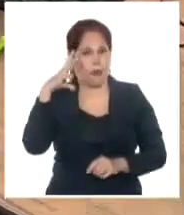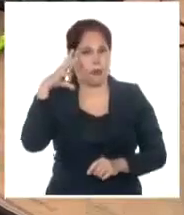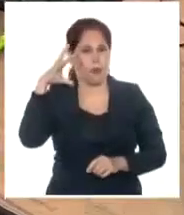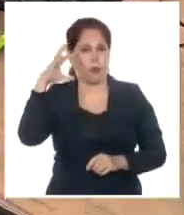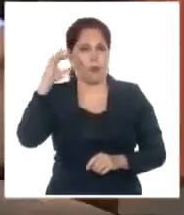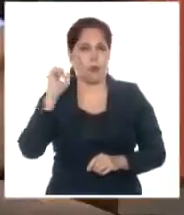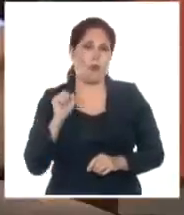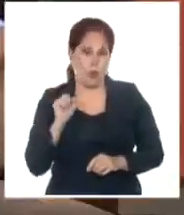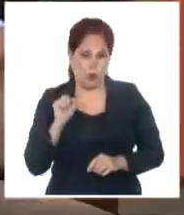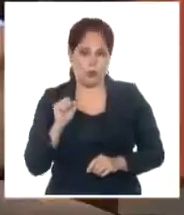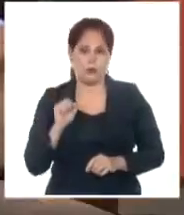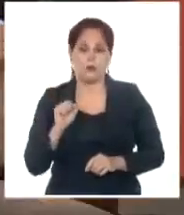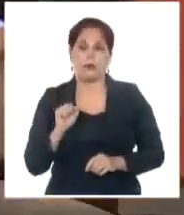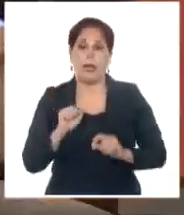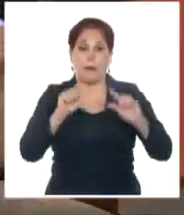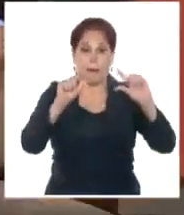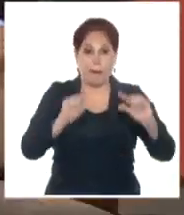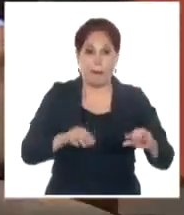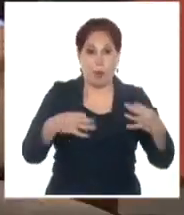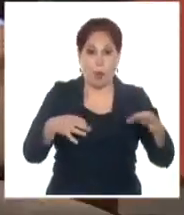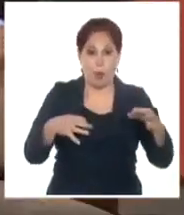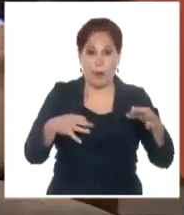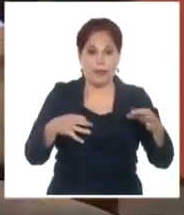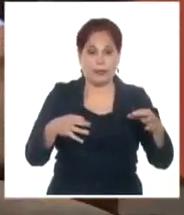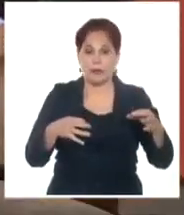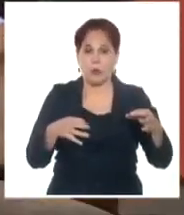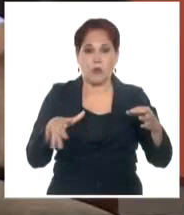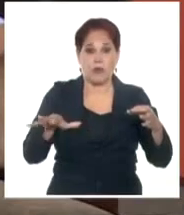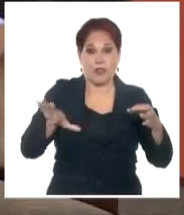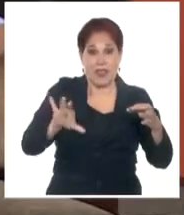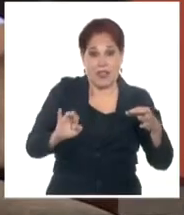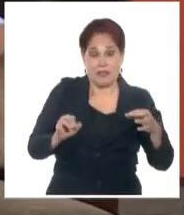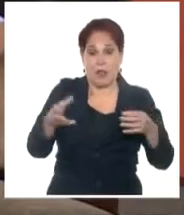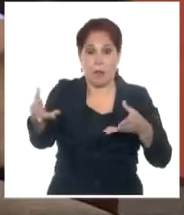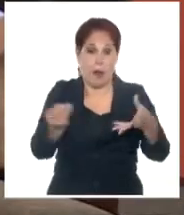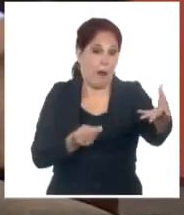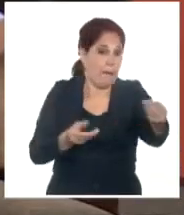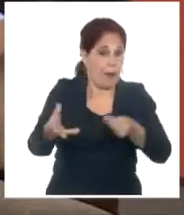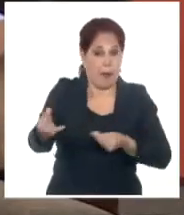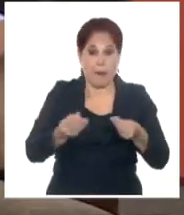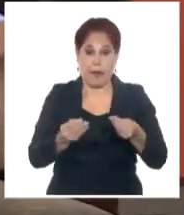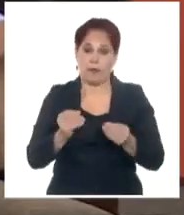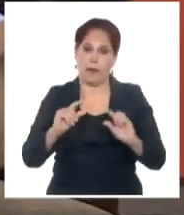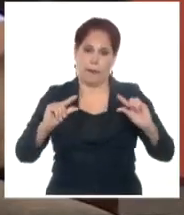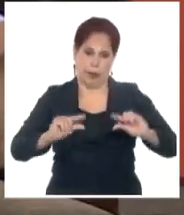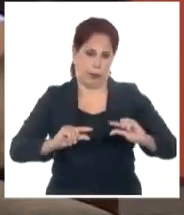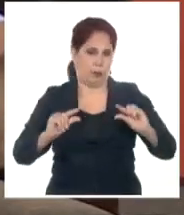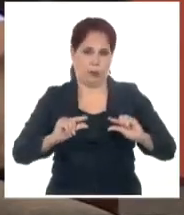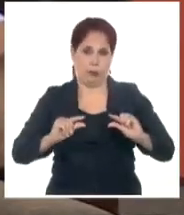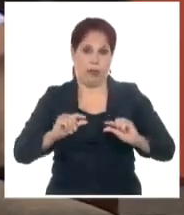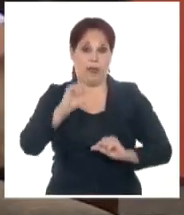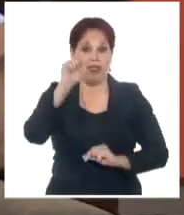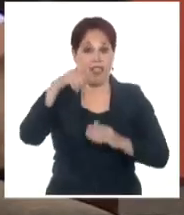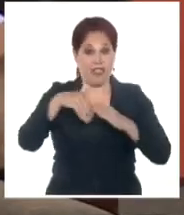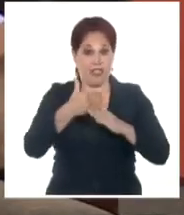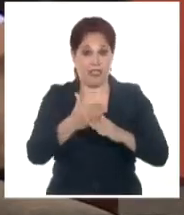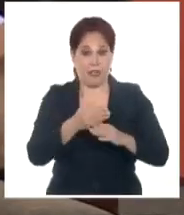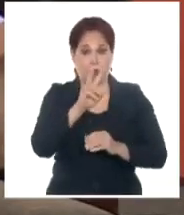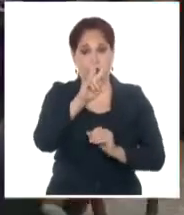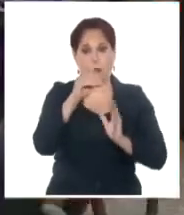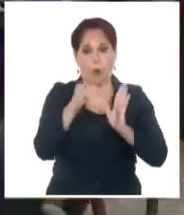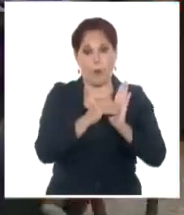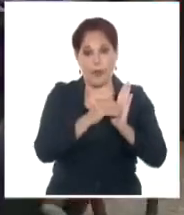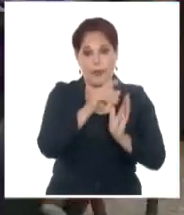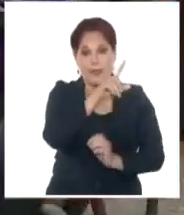mitad la cantidad de documentos que se recogen diariamente en la DACRE. Y en esos 10 días recogimos entre 2